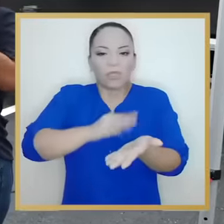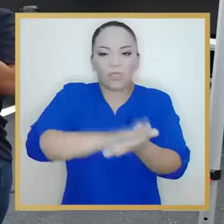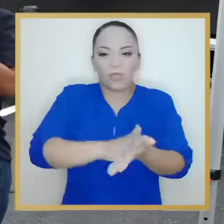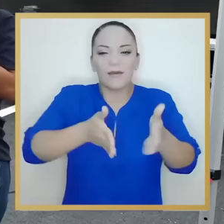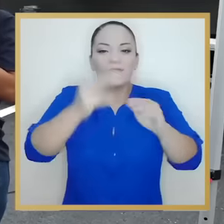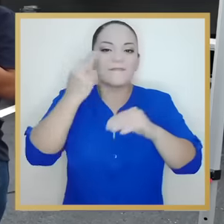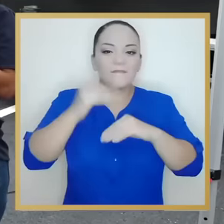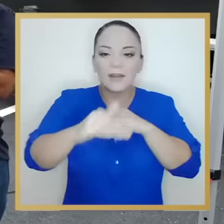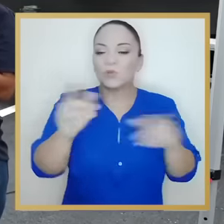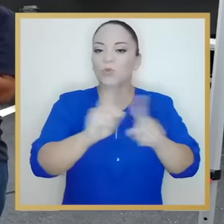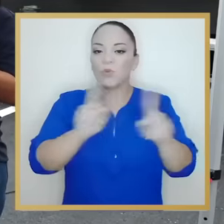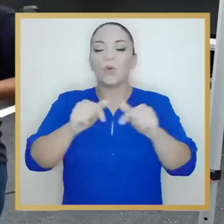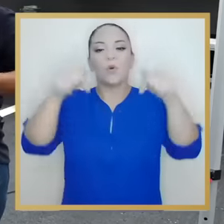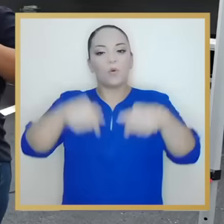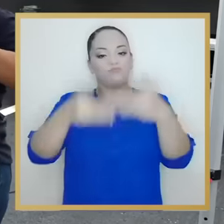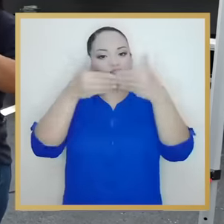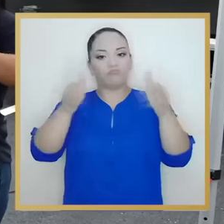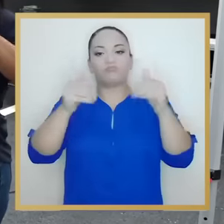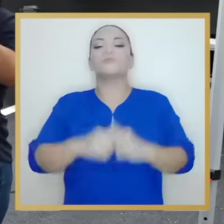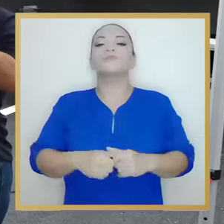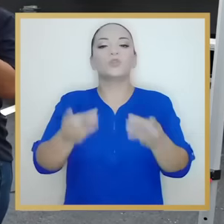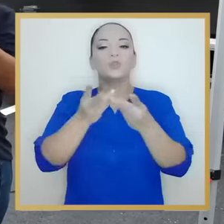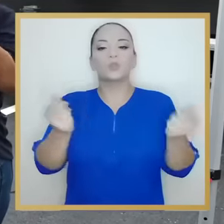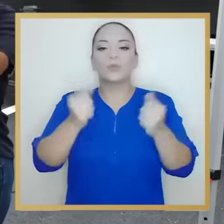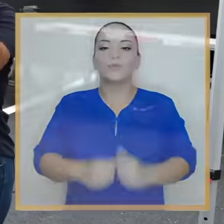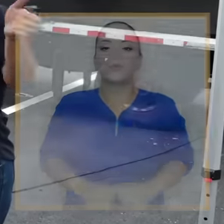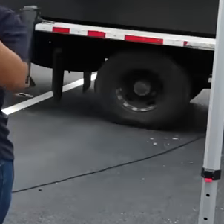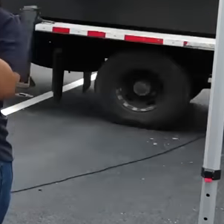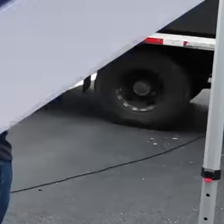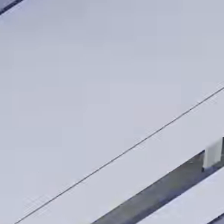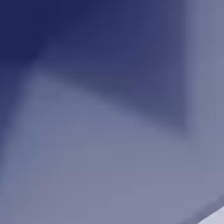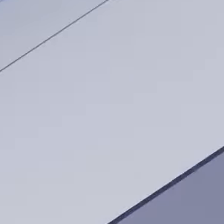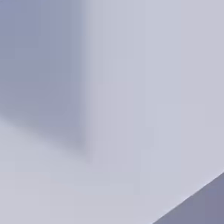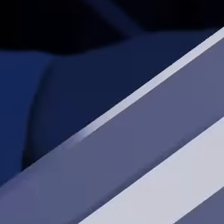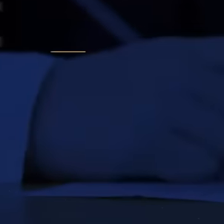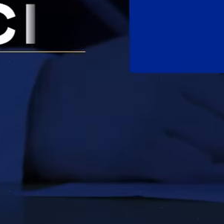asfalto. Hoy se da la apertura a esta solución.